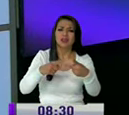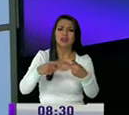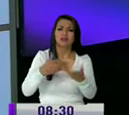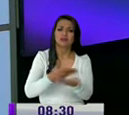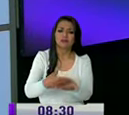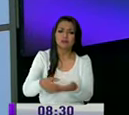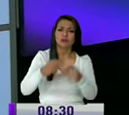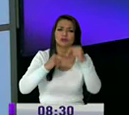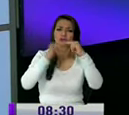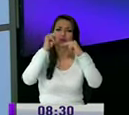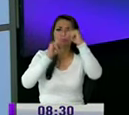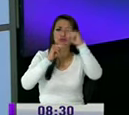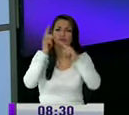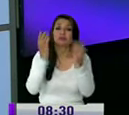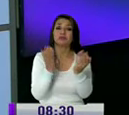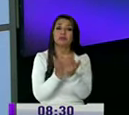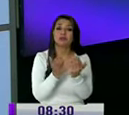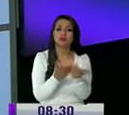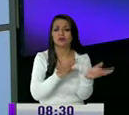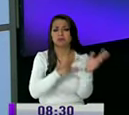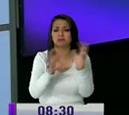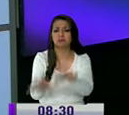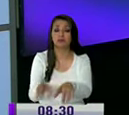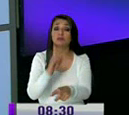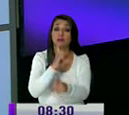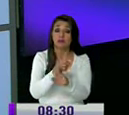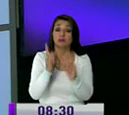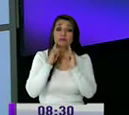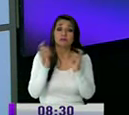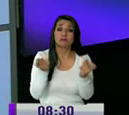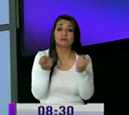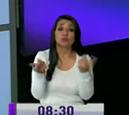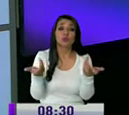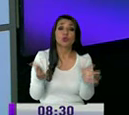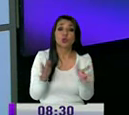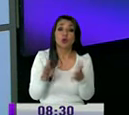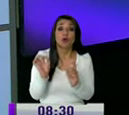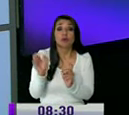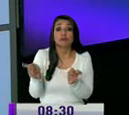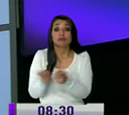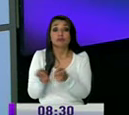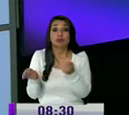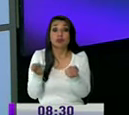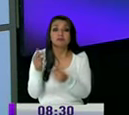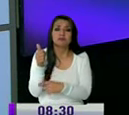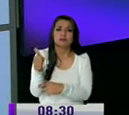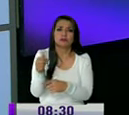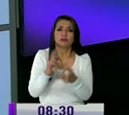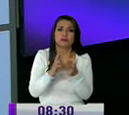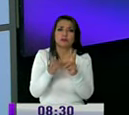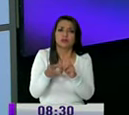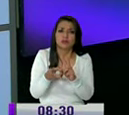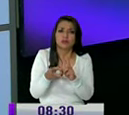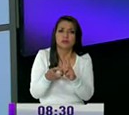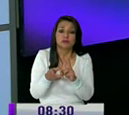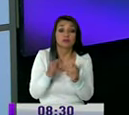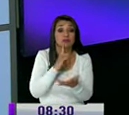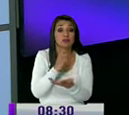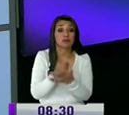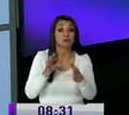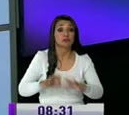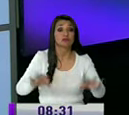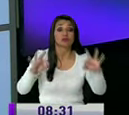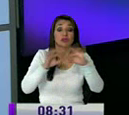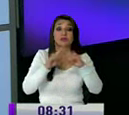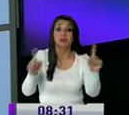otros vecinos van y botan la basura lamentablemente no hay control y el poco control lo hacen los vecinos vecinos a los cuales hay que destacar de